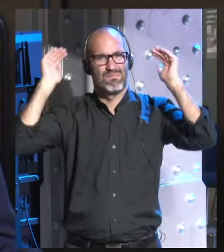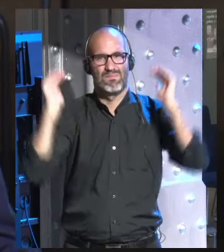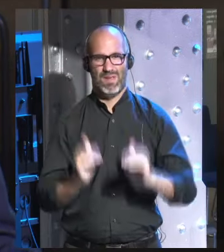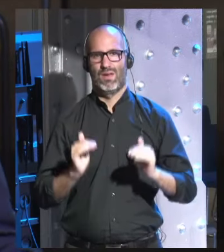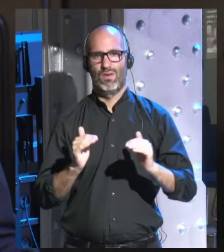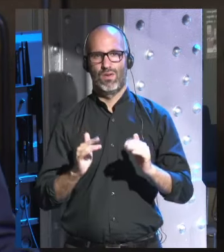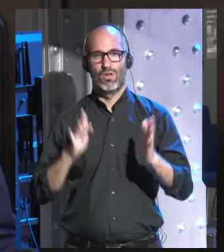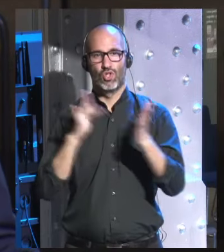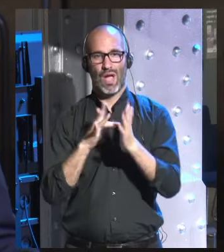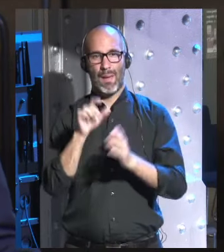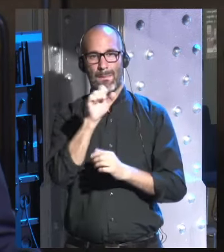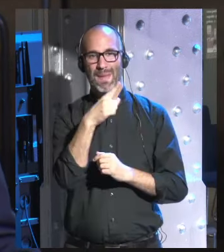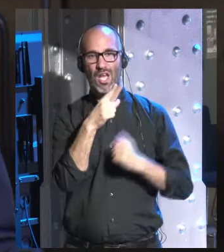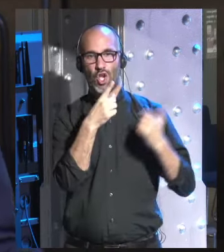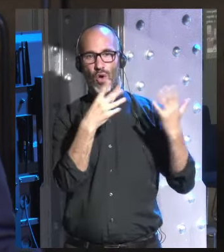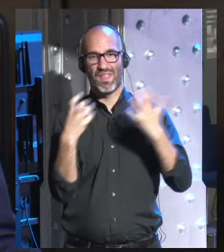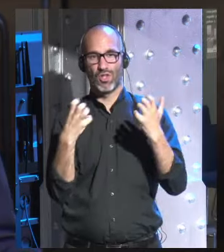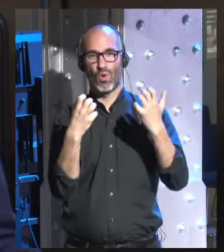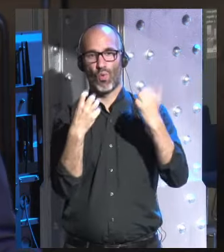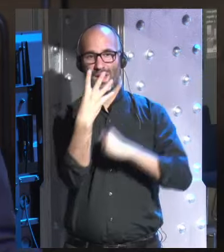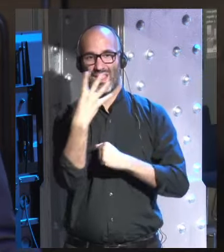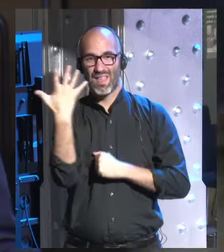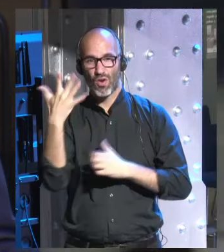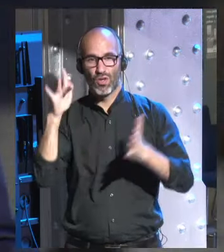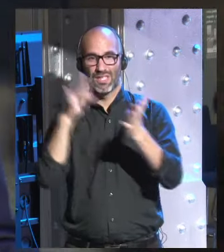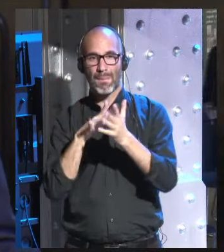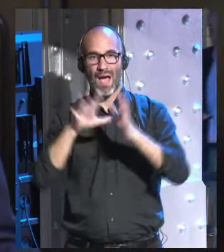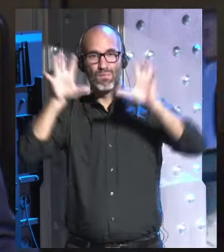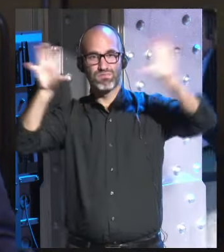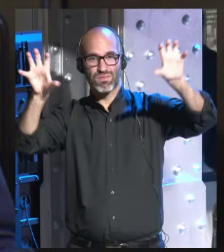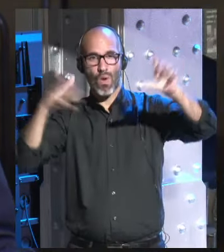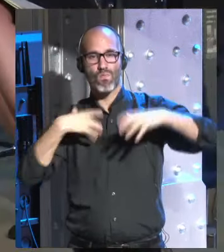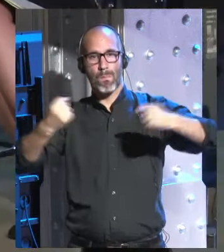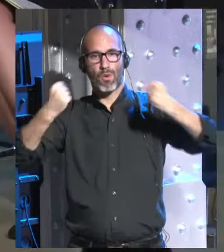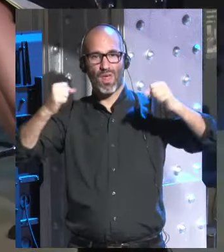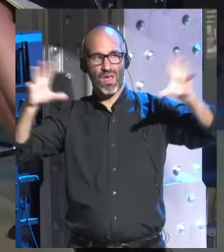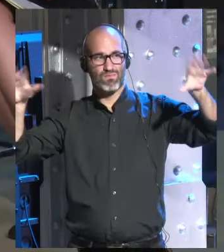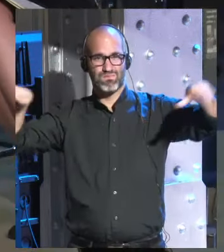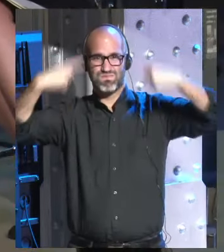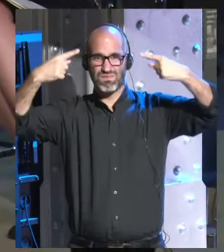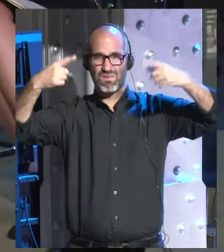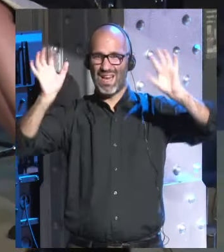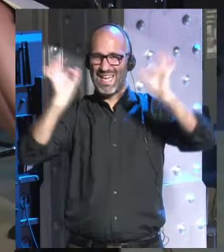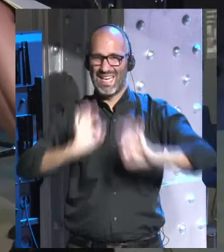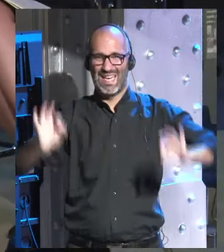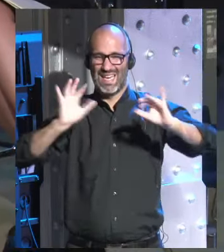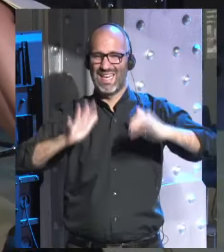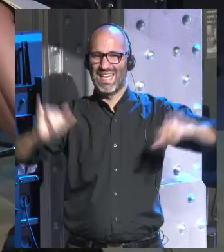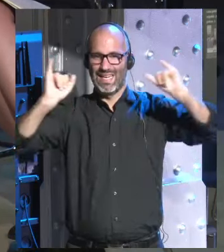tenido ni un único caso de enfrentamiento bélico directo entre las superpotencias y eso